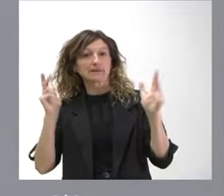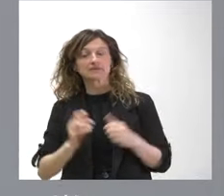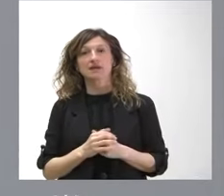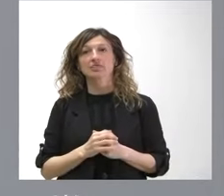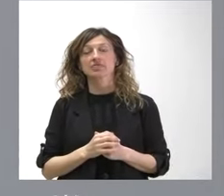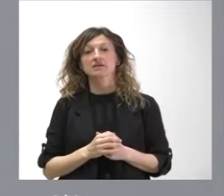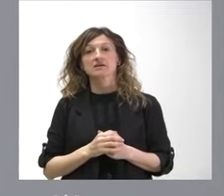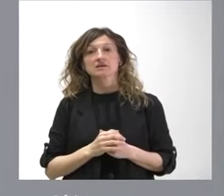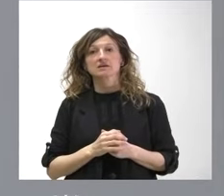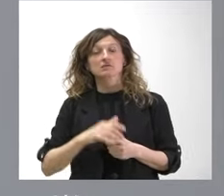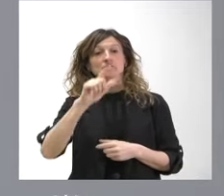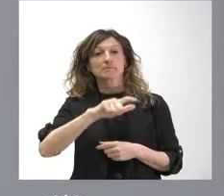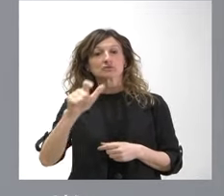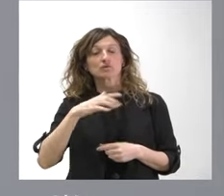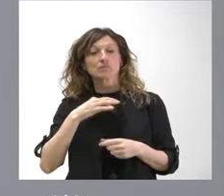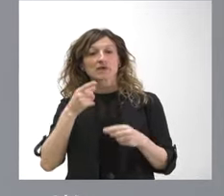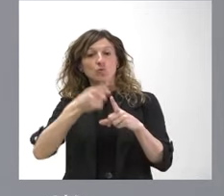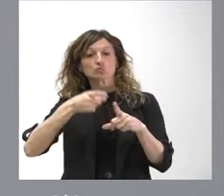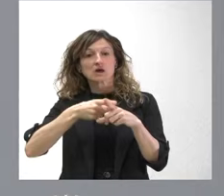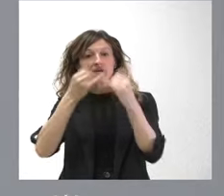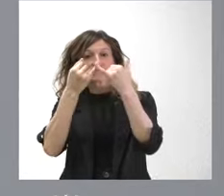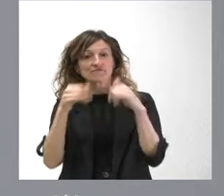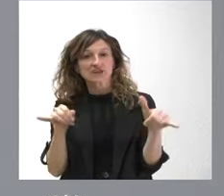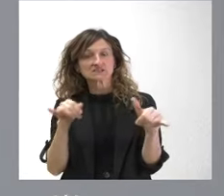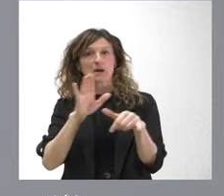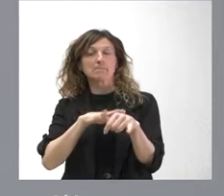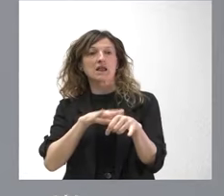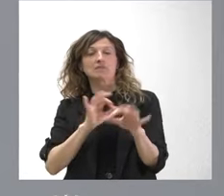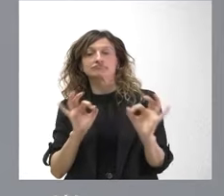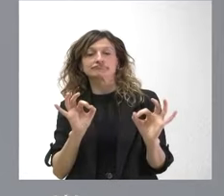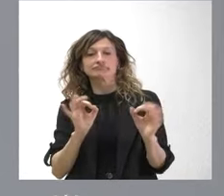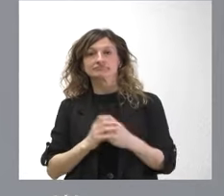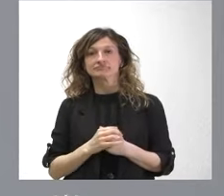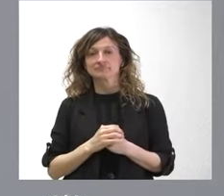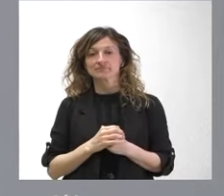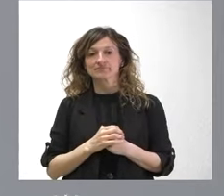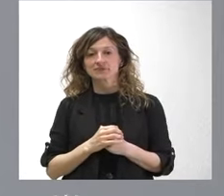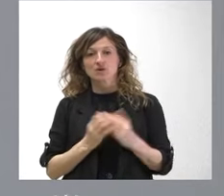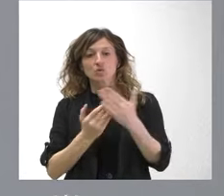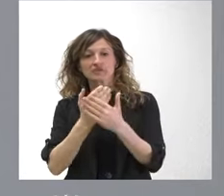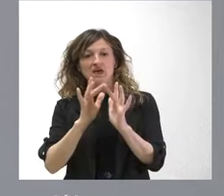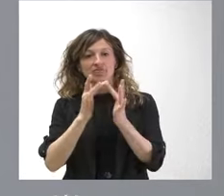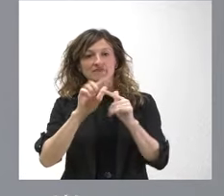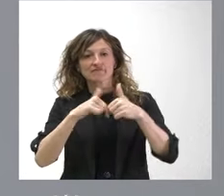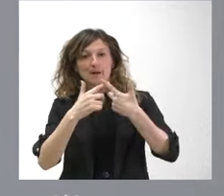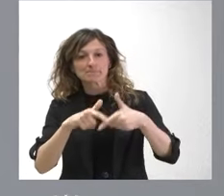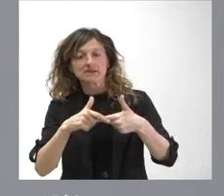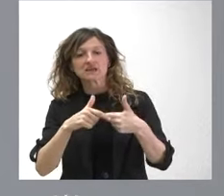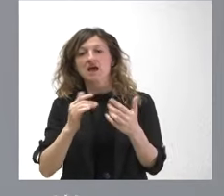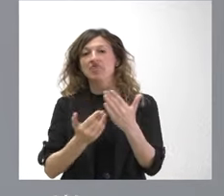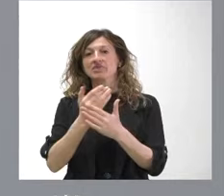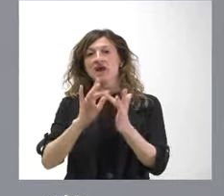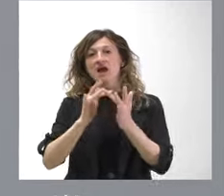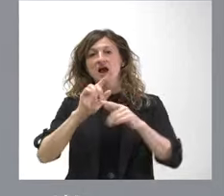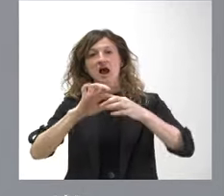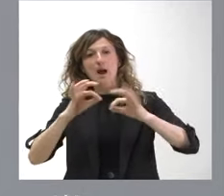muchos pueden utilizar la fiesta para pasar el día en familia para pasar el día con los amigos para